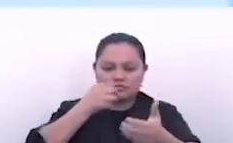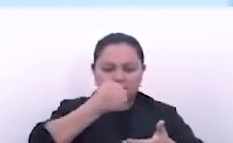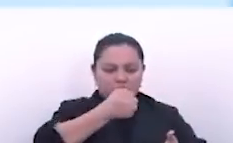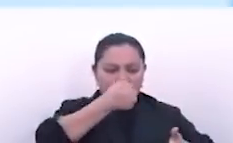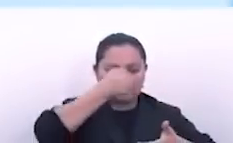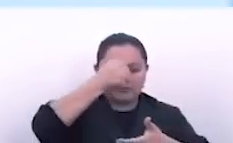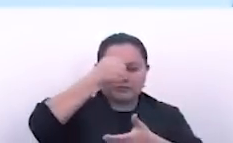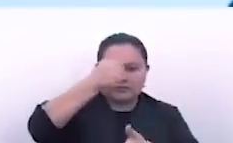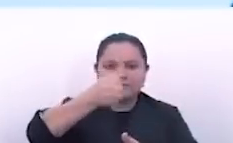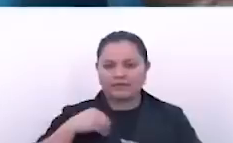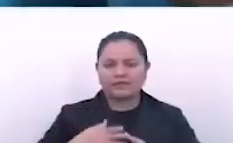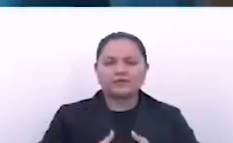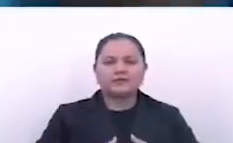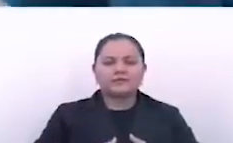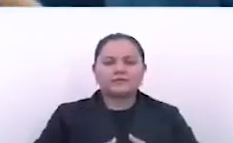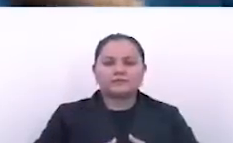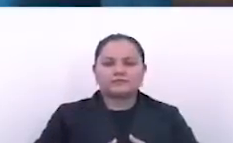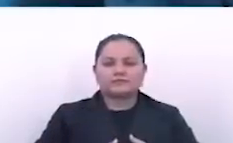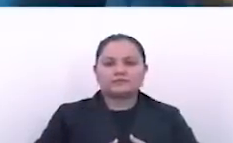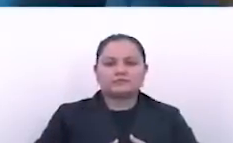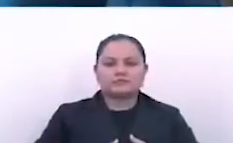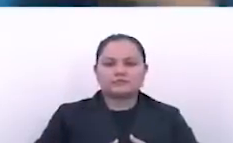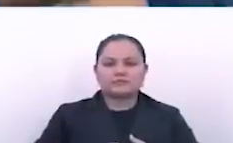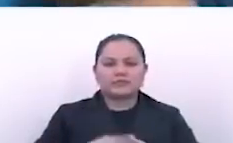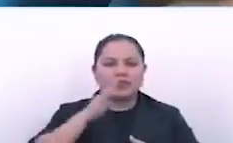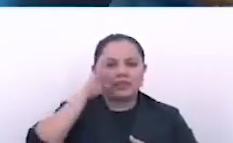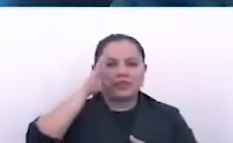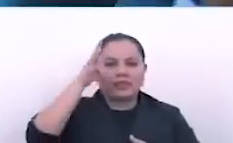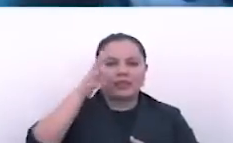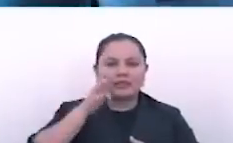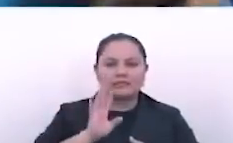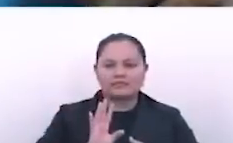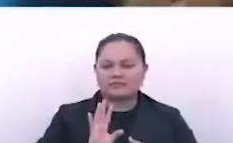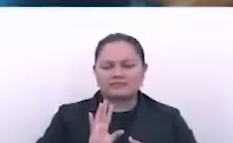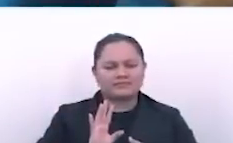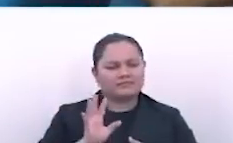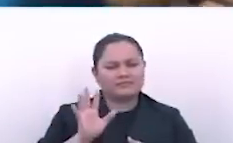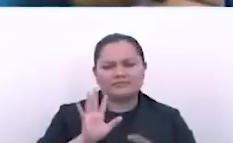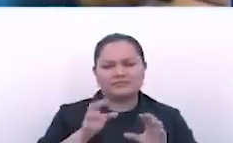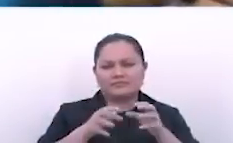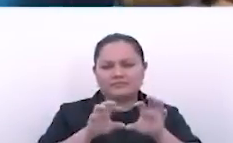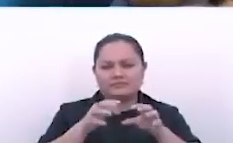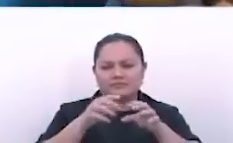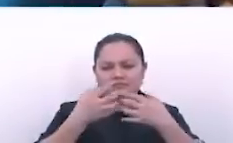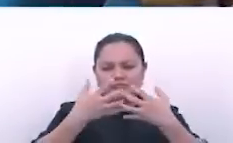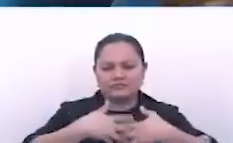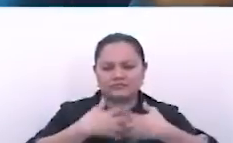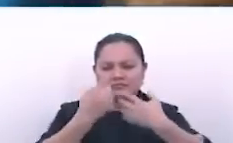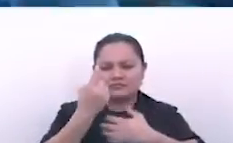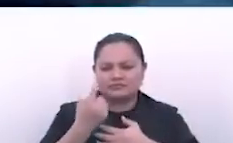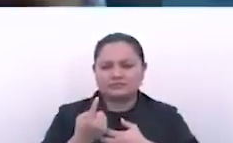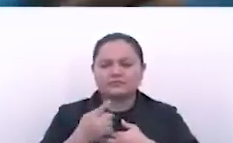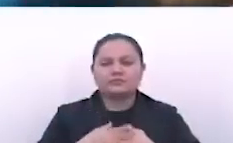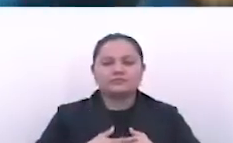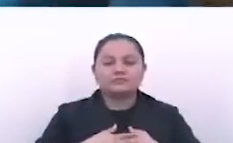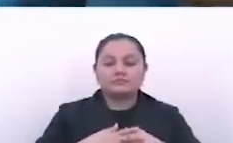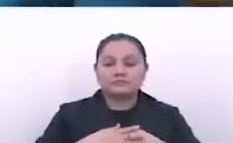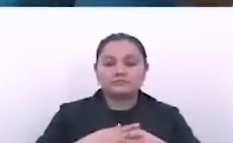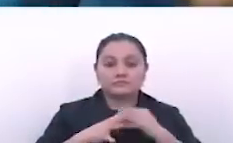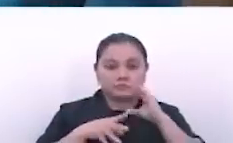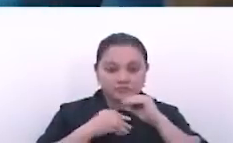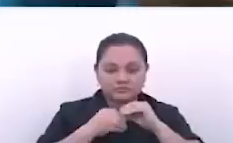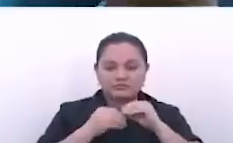paquetes agrícolas. No nos mientan. No nos mientan. No quieran mentirle al productor. Aparte de eso,